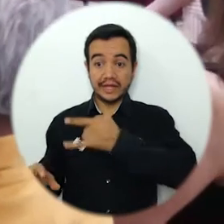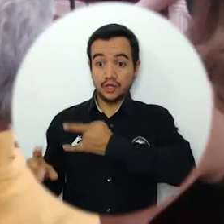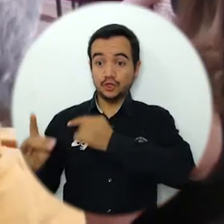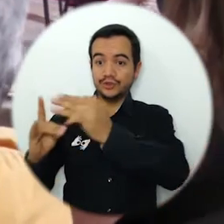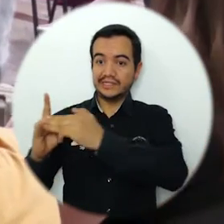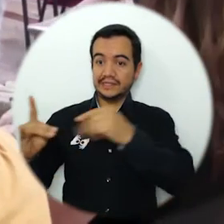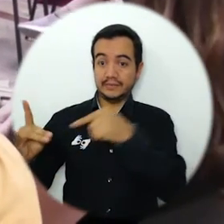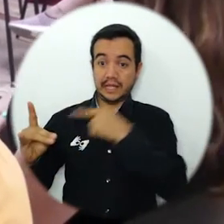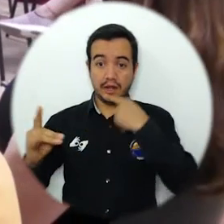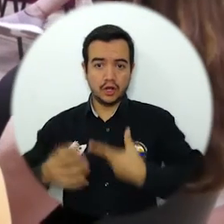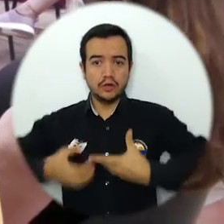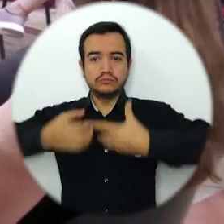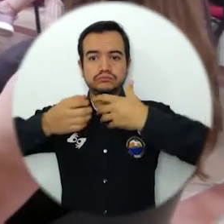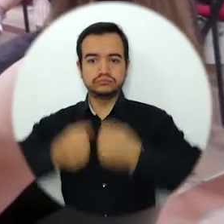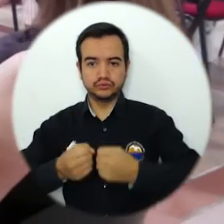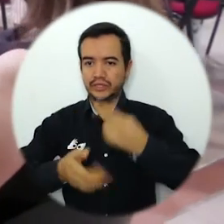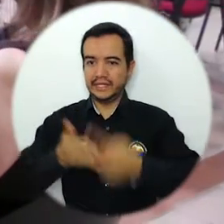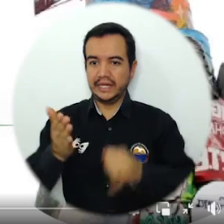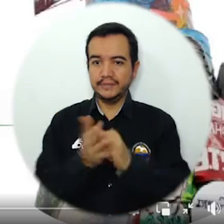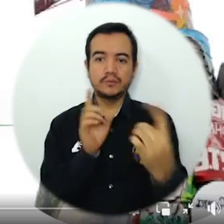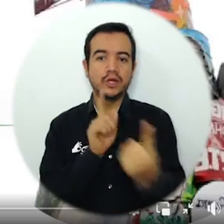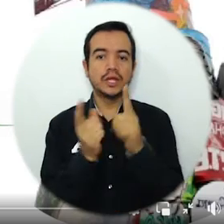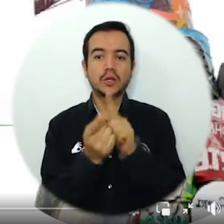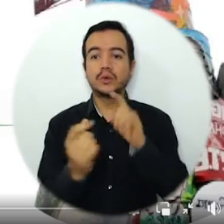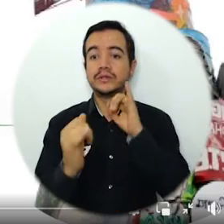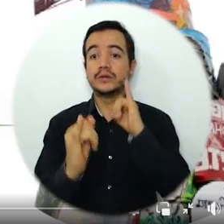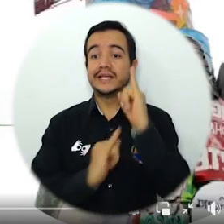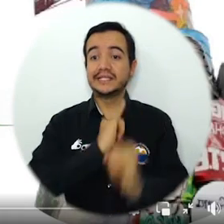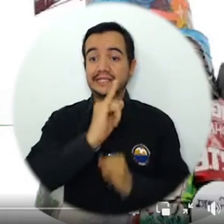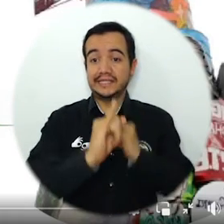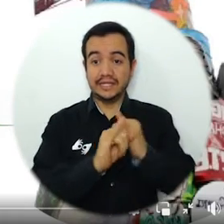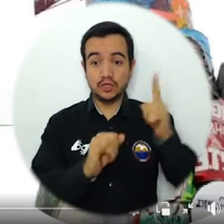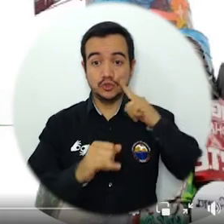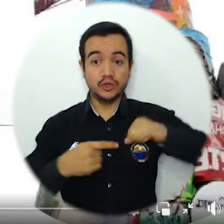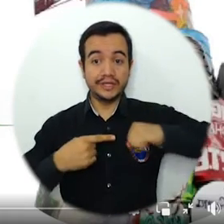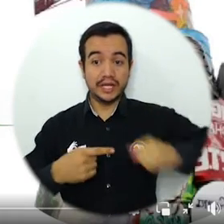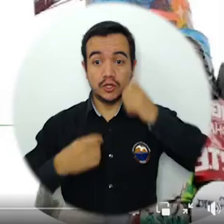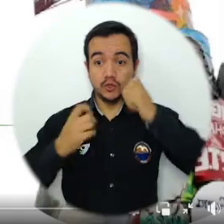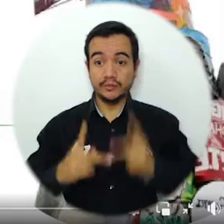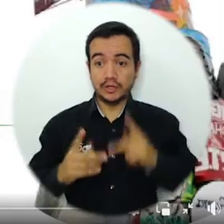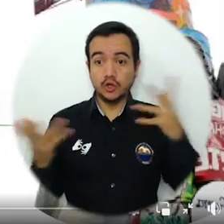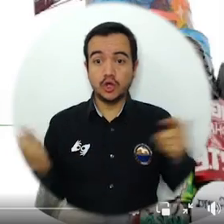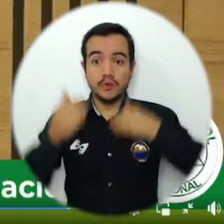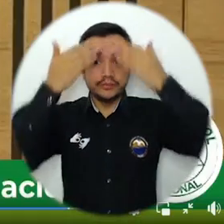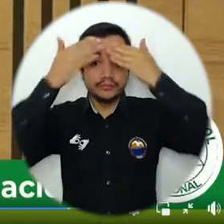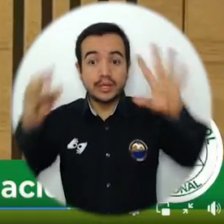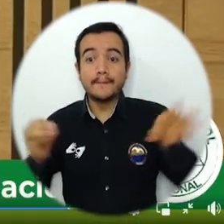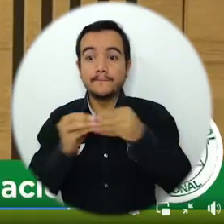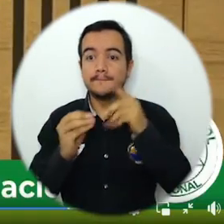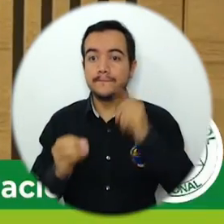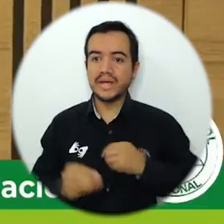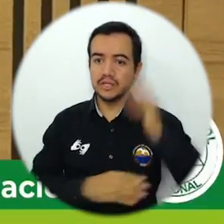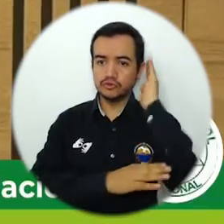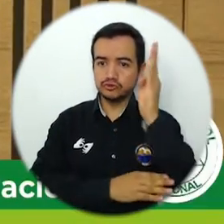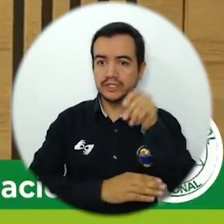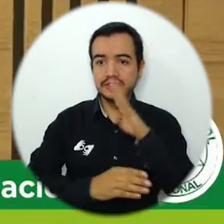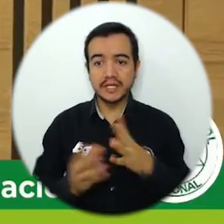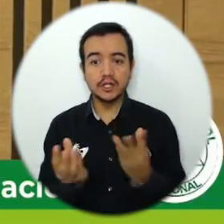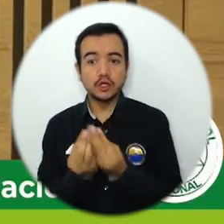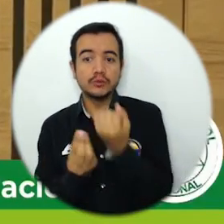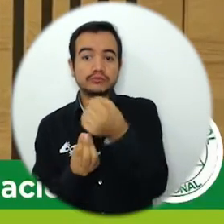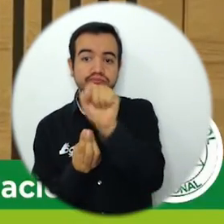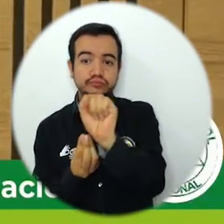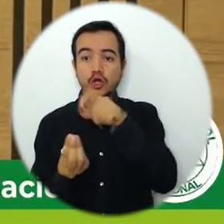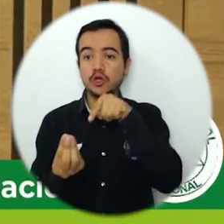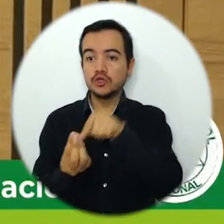Durante dos días, la Universidad del Magdalena fue sede del Encuentro Internacional de Derechos Humanos en Democracia y Dictadura, organizado por el Sindicato de